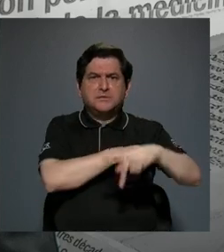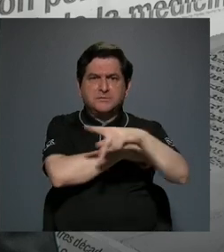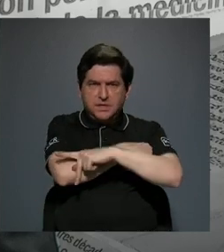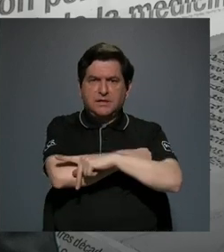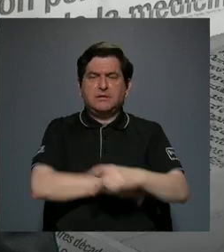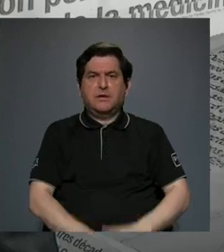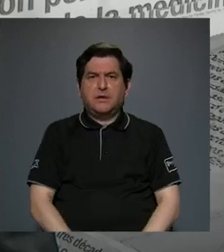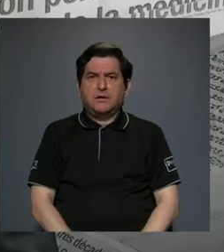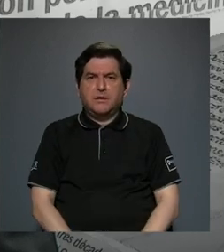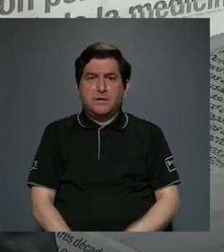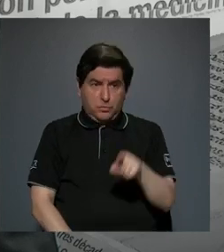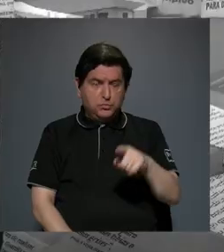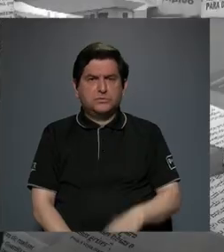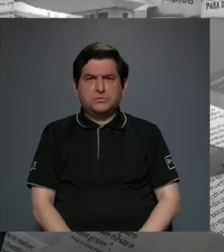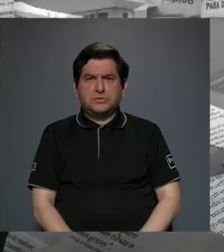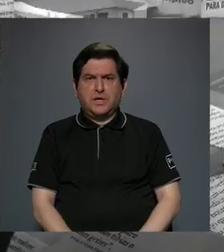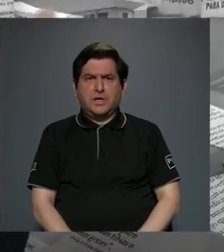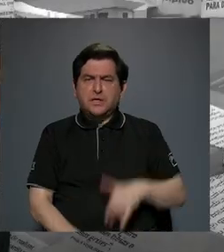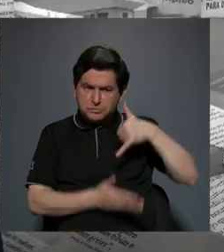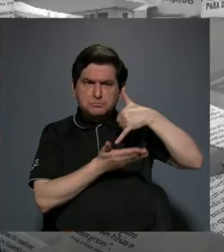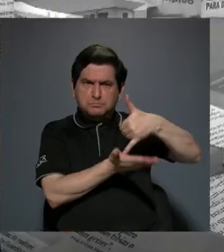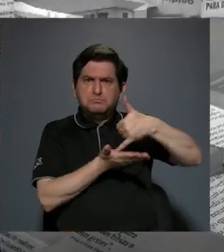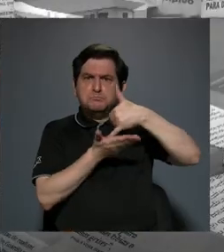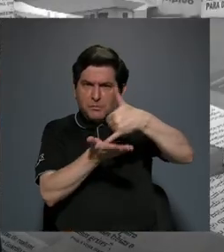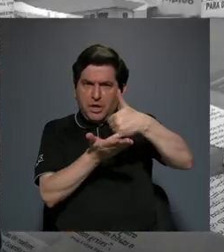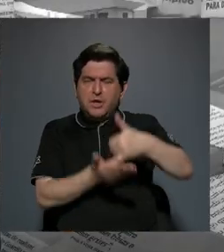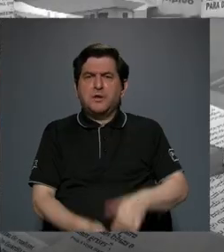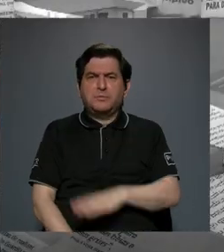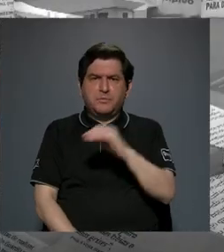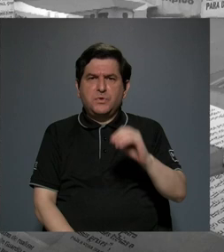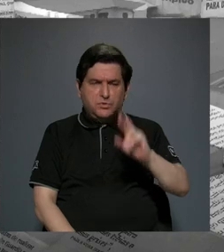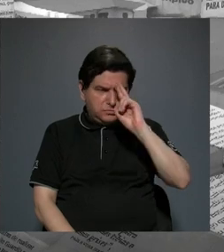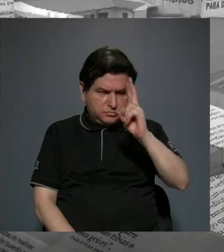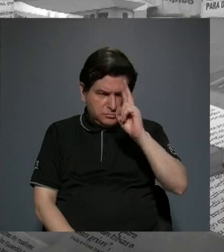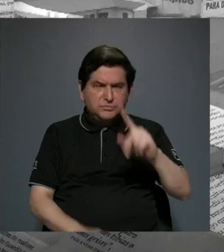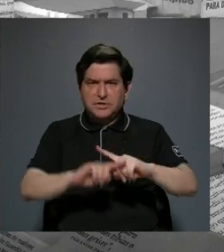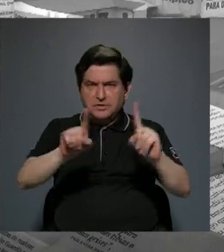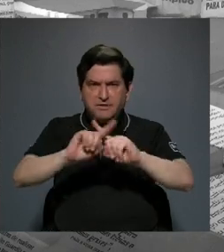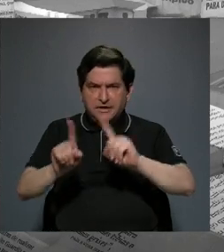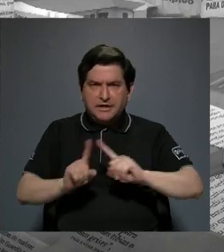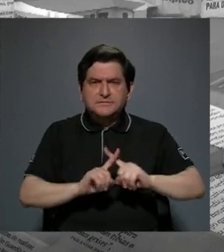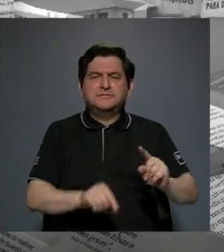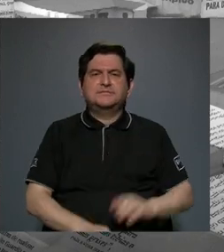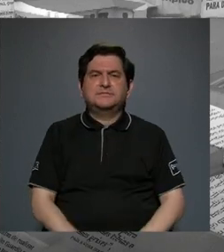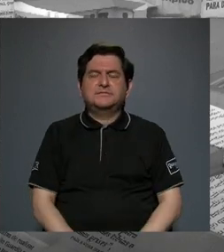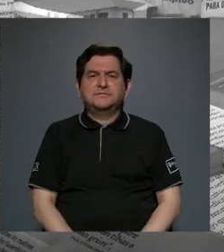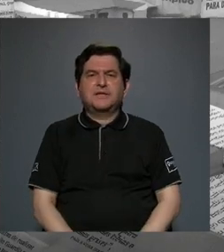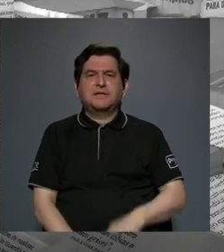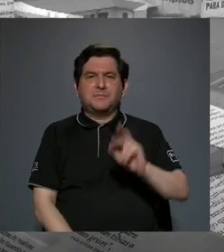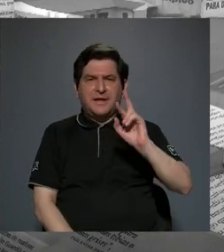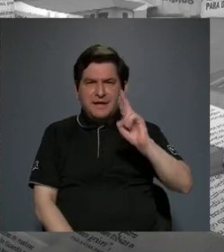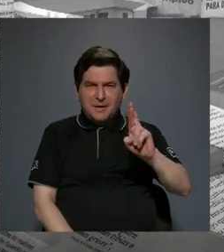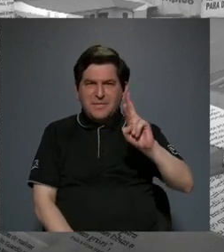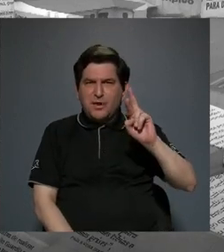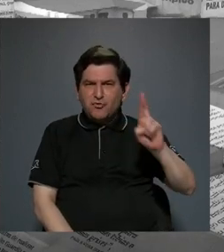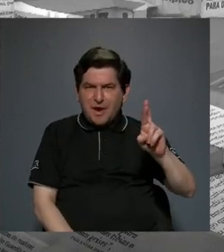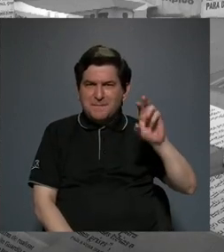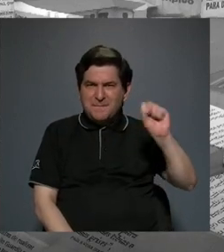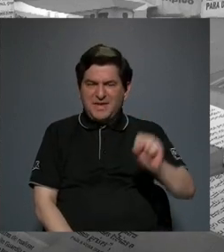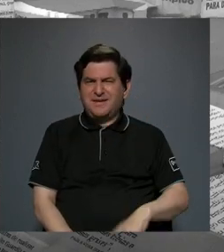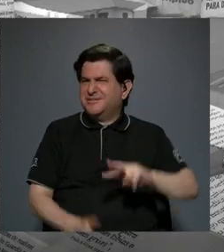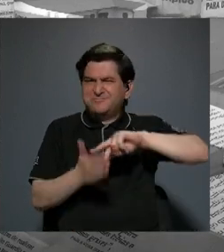han recibido premios, han recibido reconocimientos. Para don Ramiro Ramírez, ¿qué